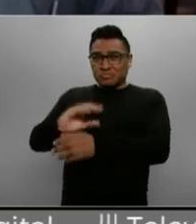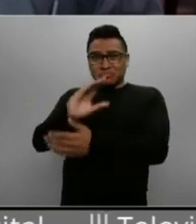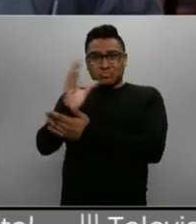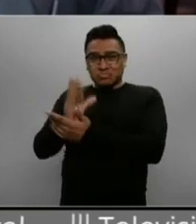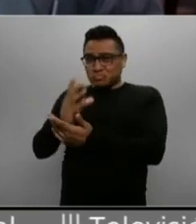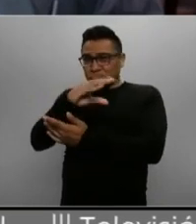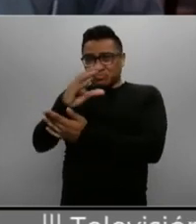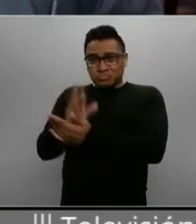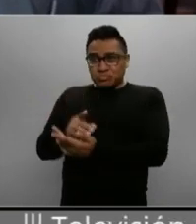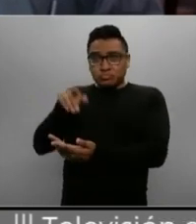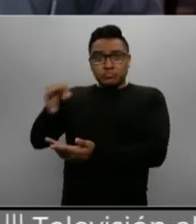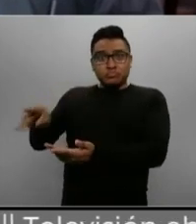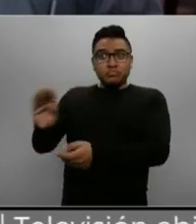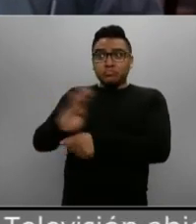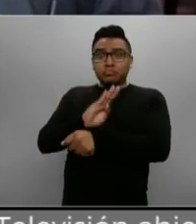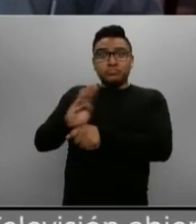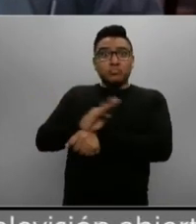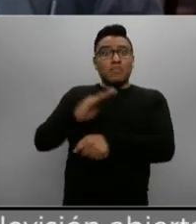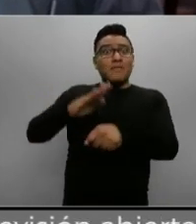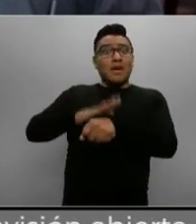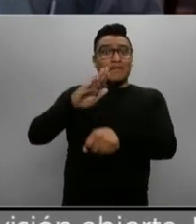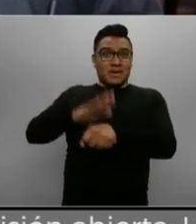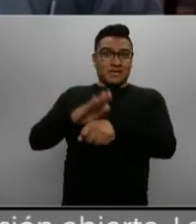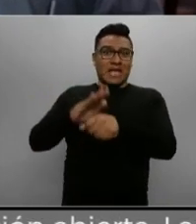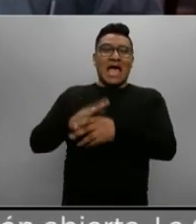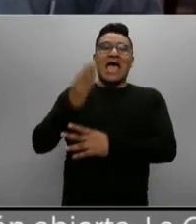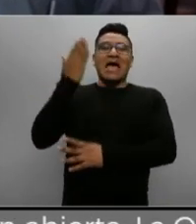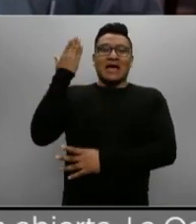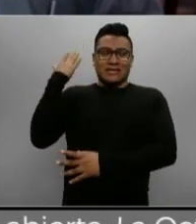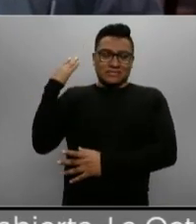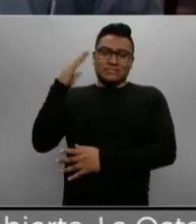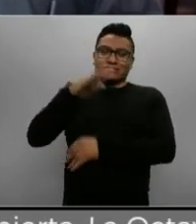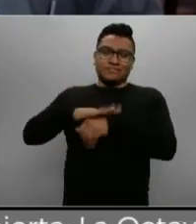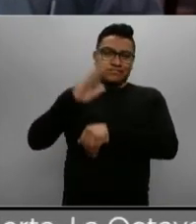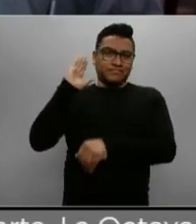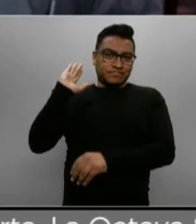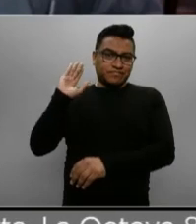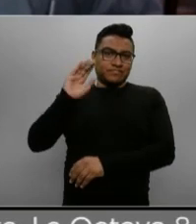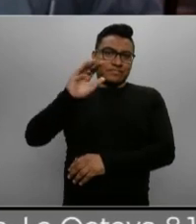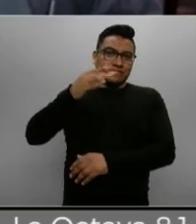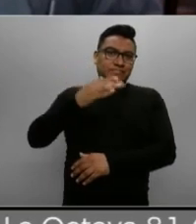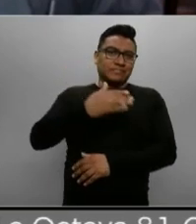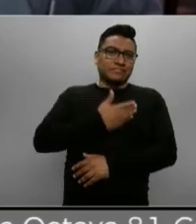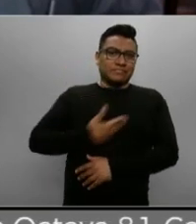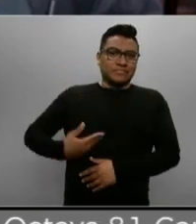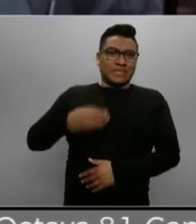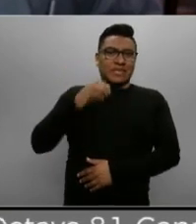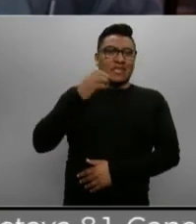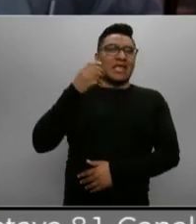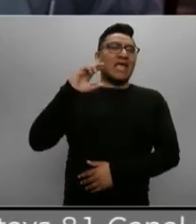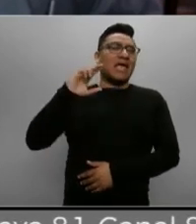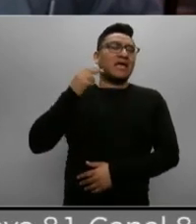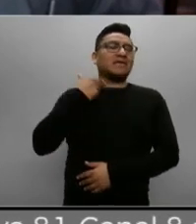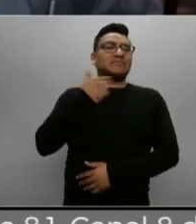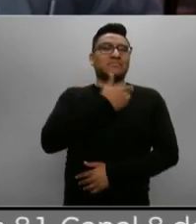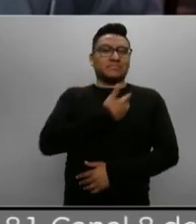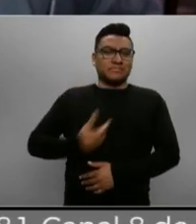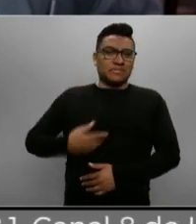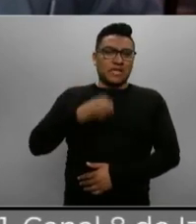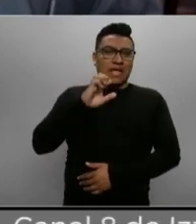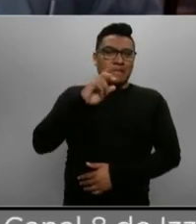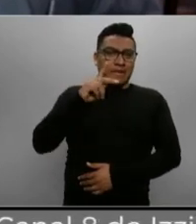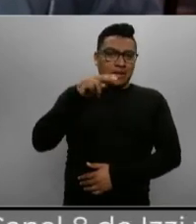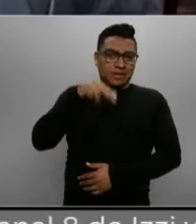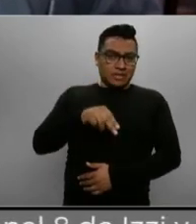sexenio de Enrique Peña Nieto, le dio contratos por quince mil quinientos treinta y